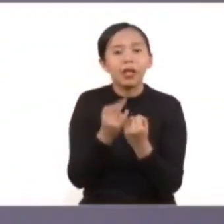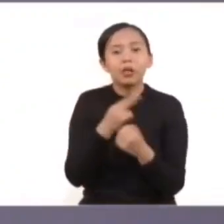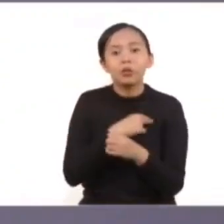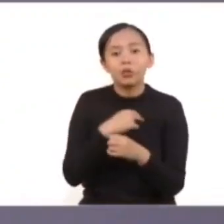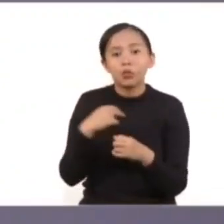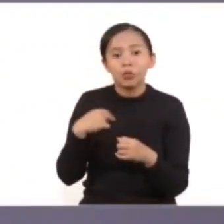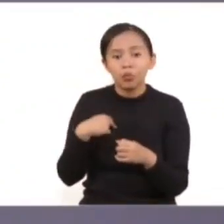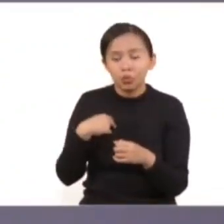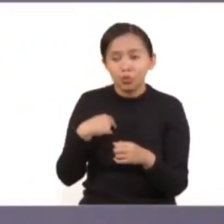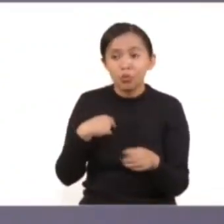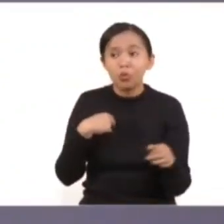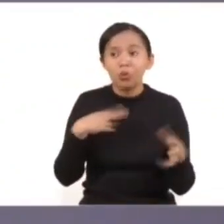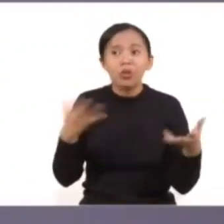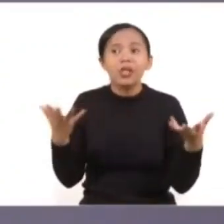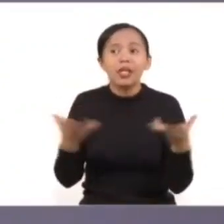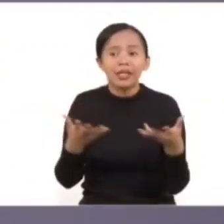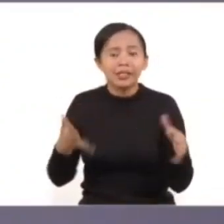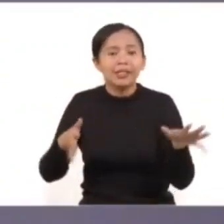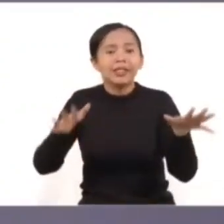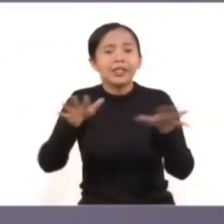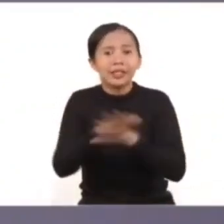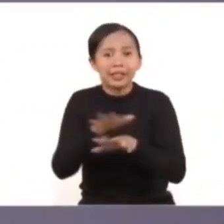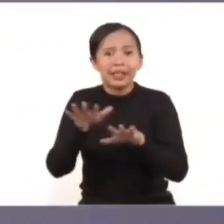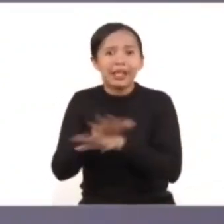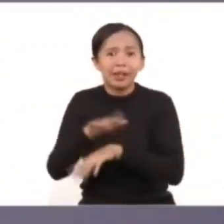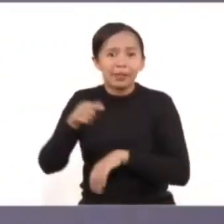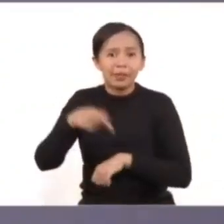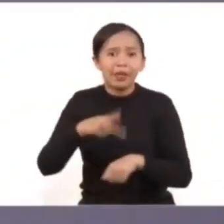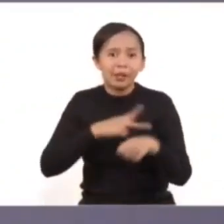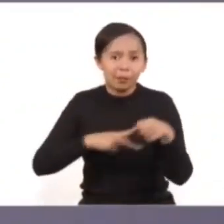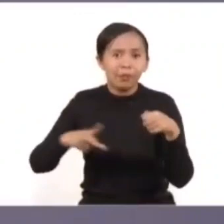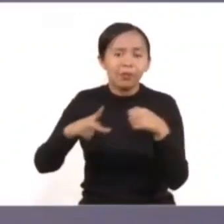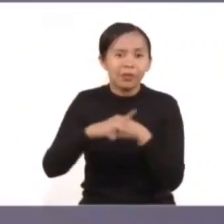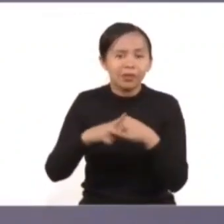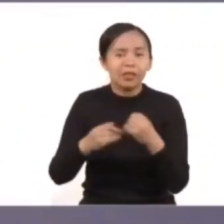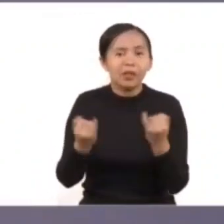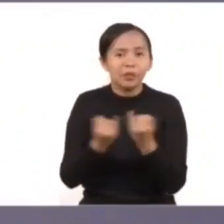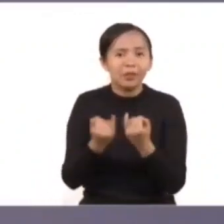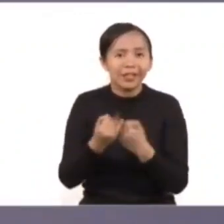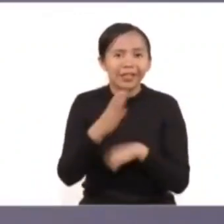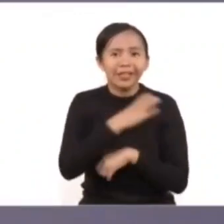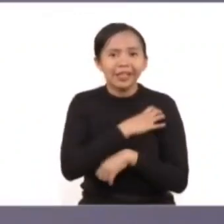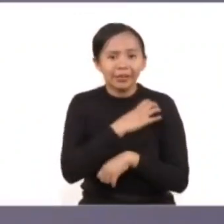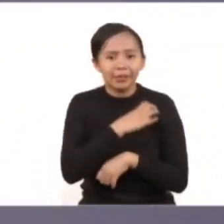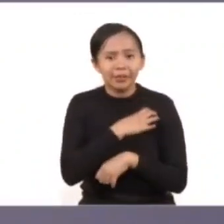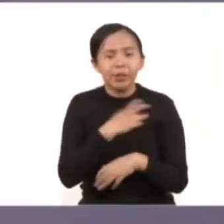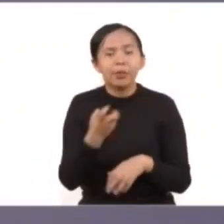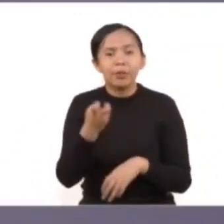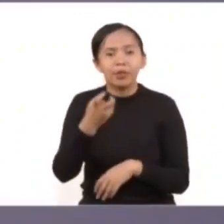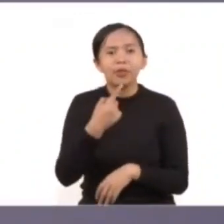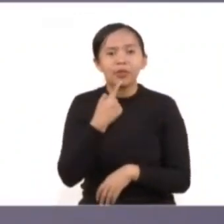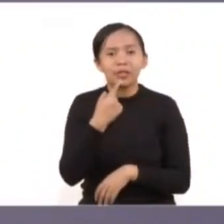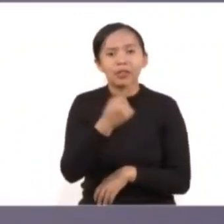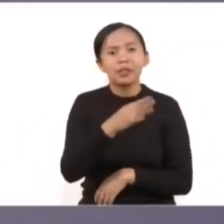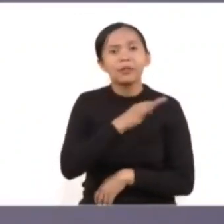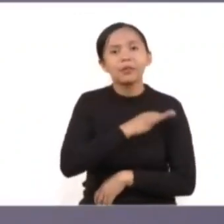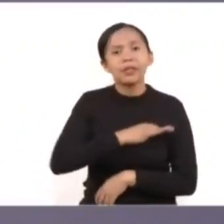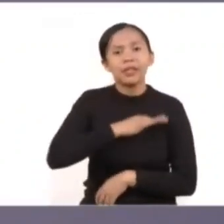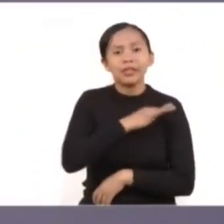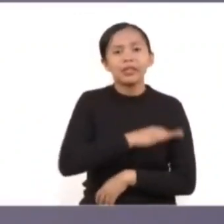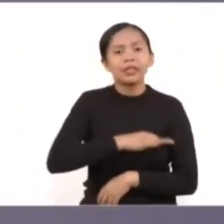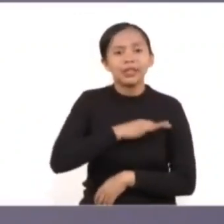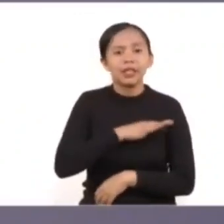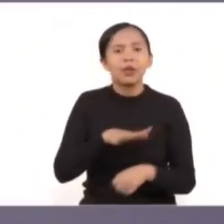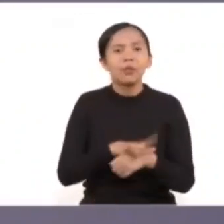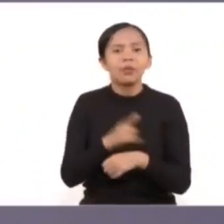ustedes este cambio que está ocurriendo en nuestro país y en nuestra capital. Y por eso yo quiero también felicitar el esfuerzo